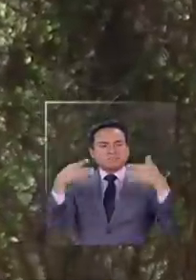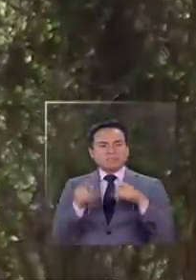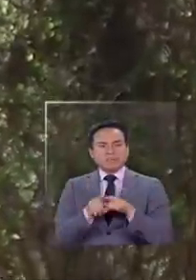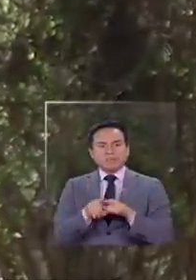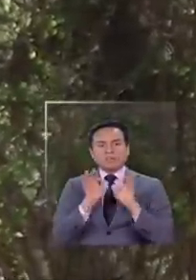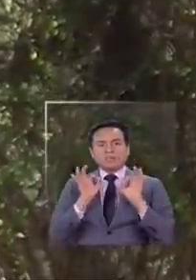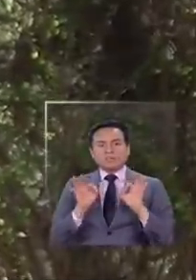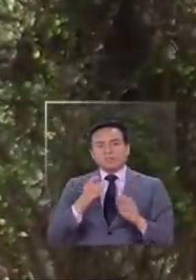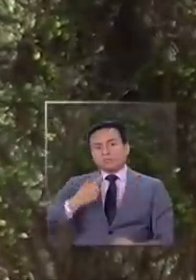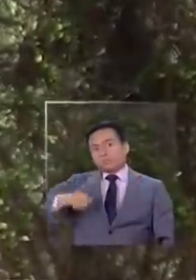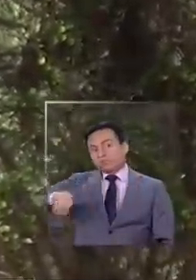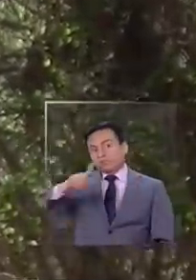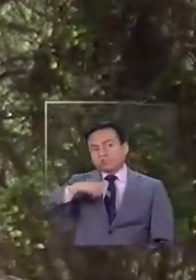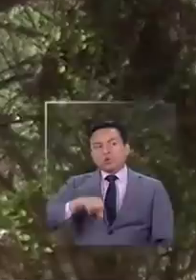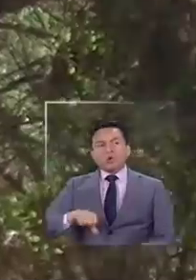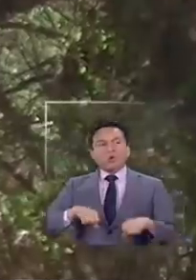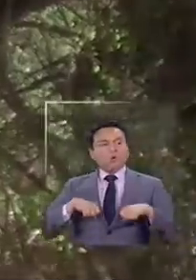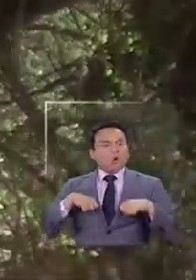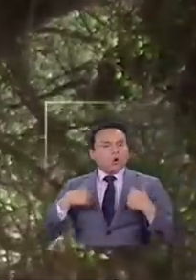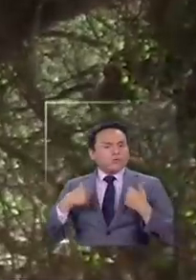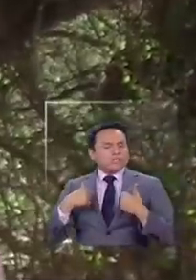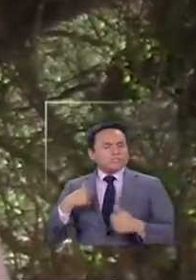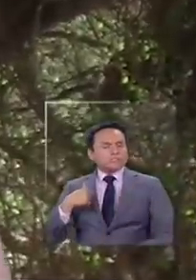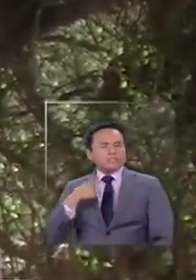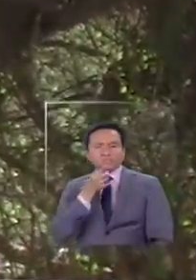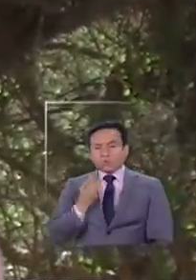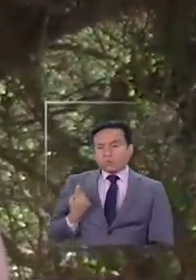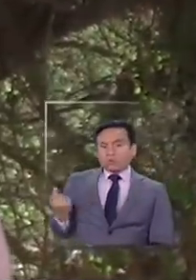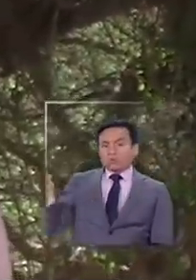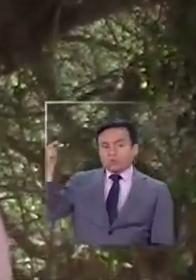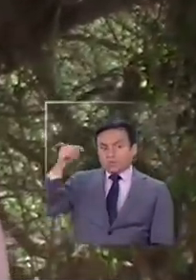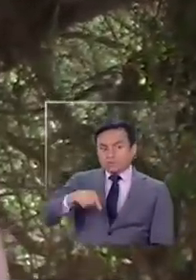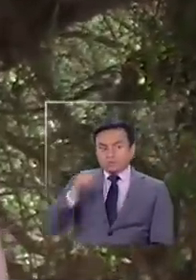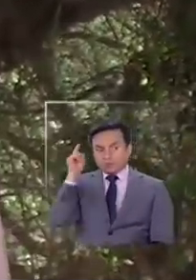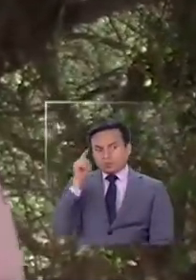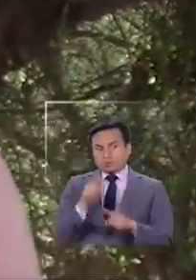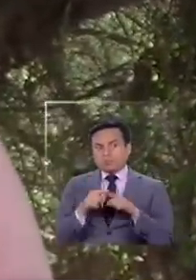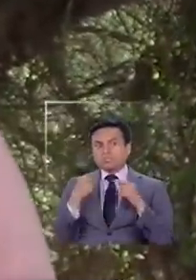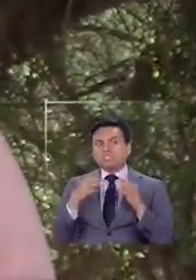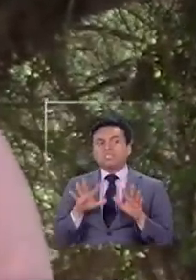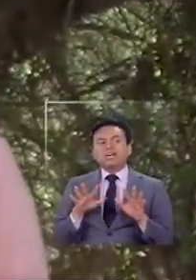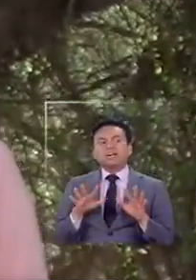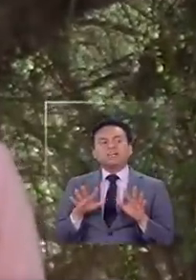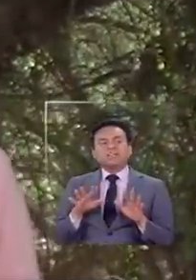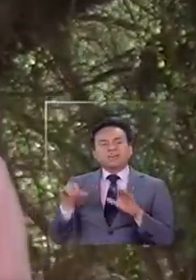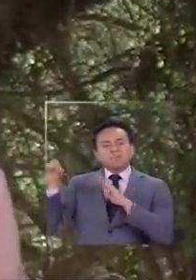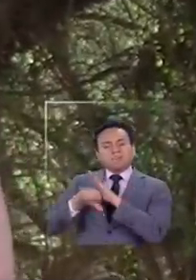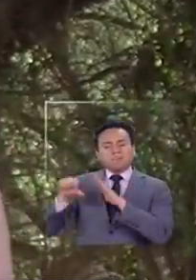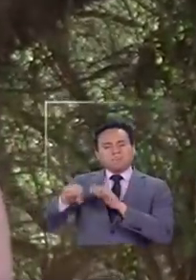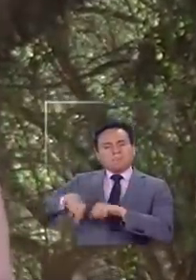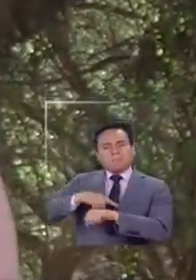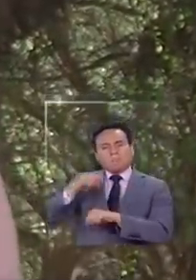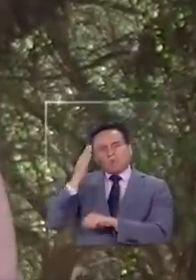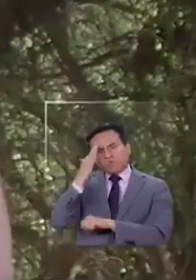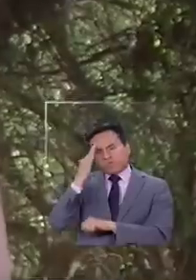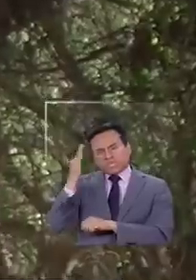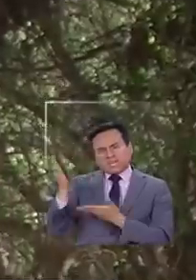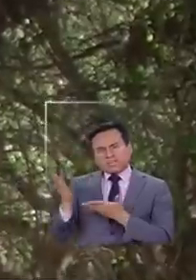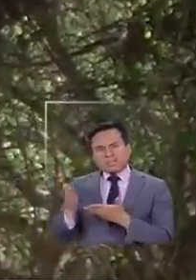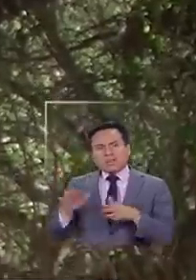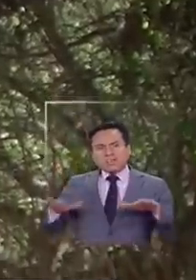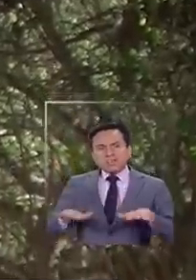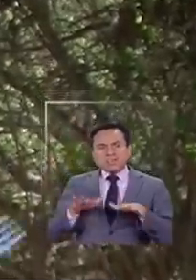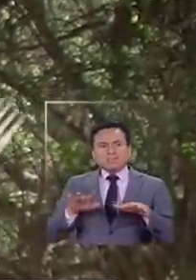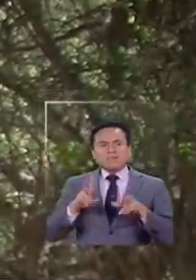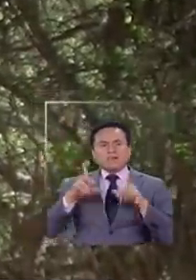excepción porque somos jóvenes en realidad. Y venimos netamente porque ya van muchos días cerrados en la casa y uno intenta hacerlo un